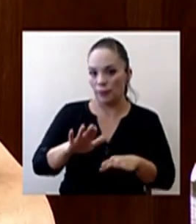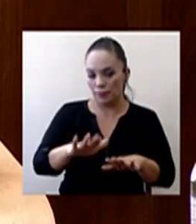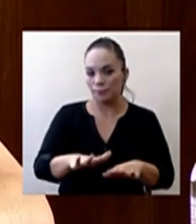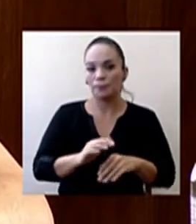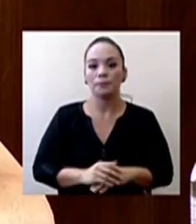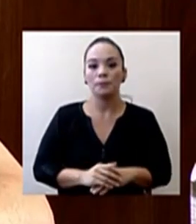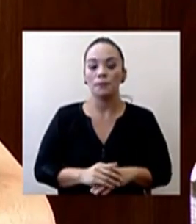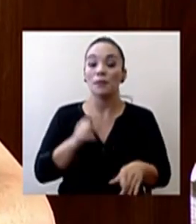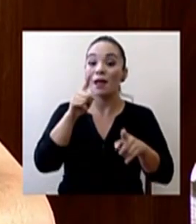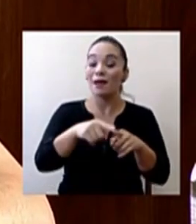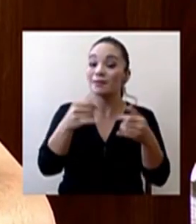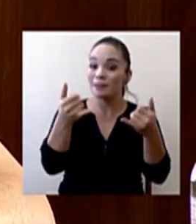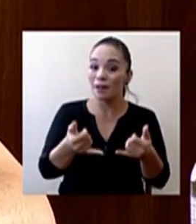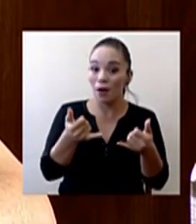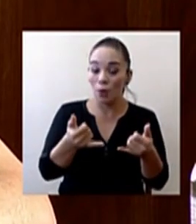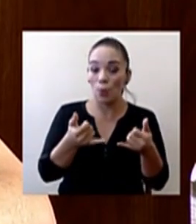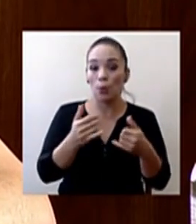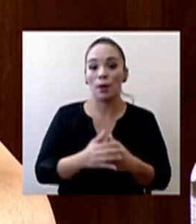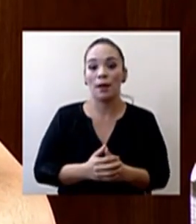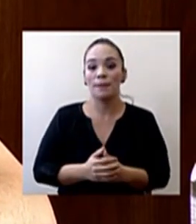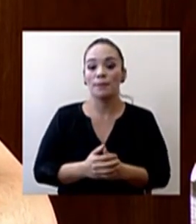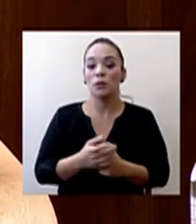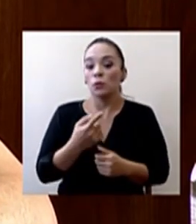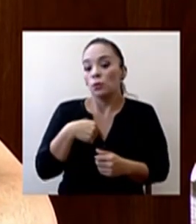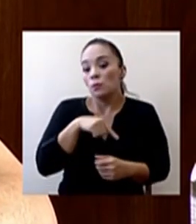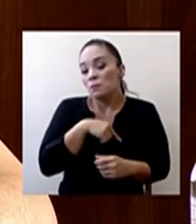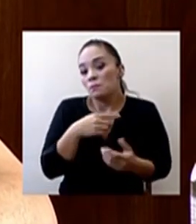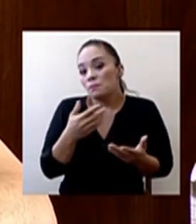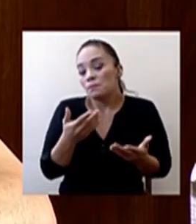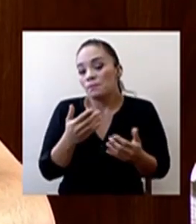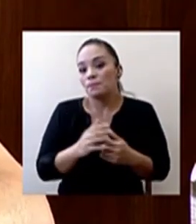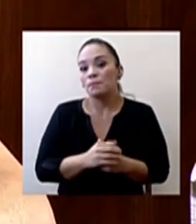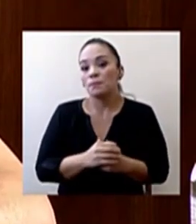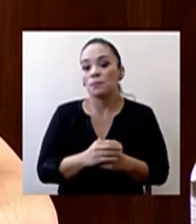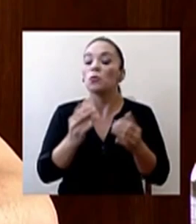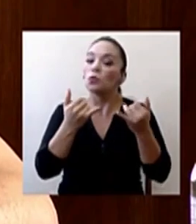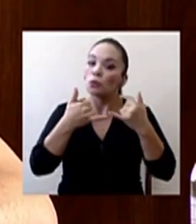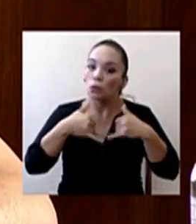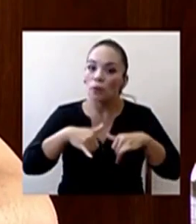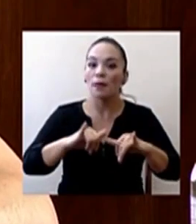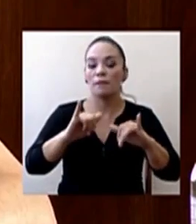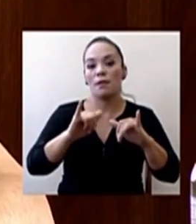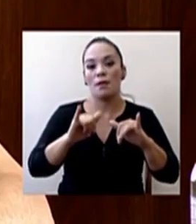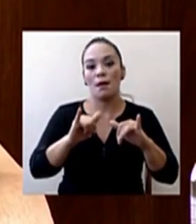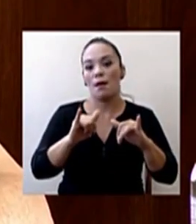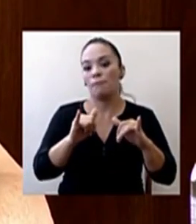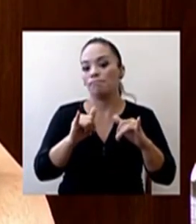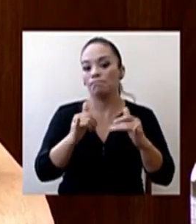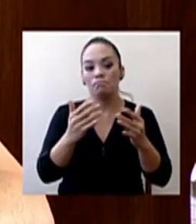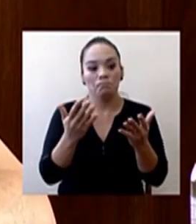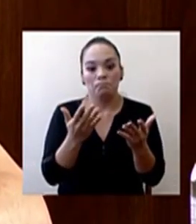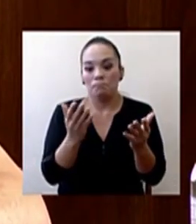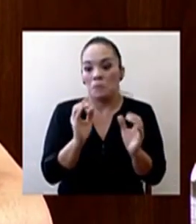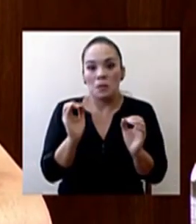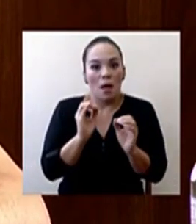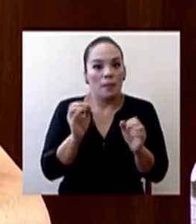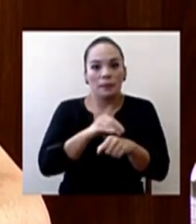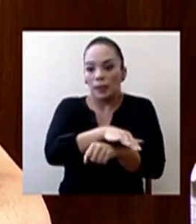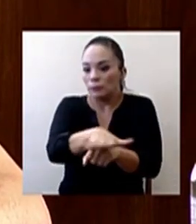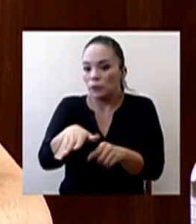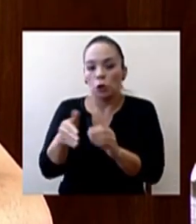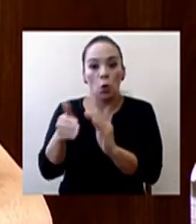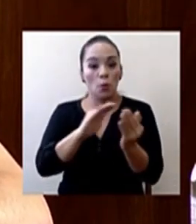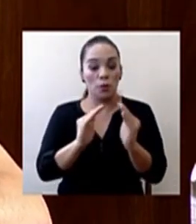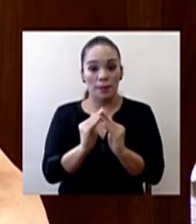Hasta el momento, pues, todavía estamos sin transmisión comunitaria, porque cuando hablamos de transmisión